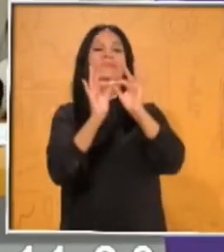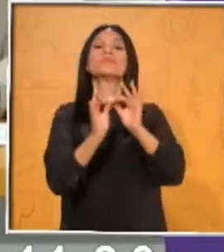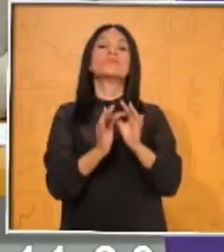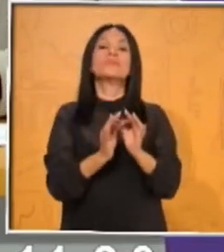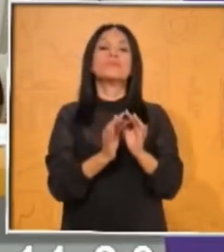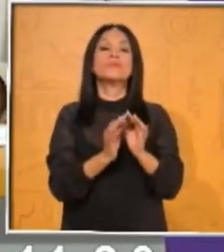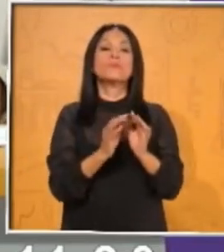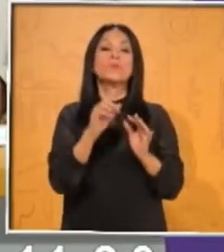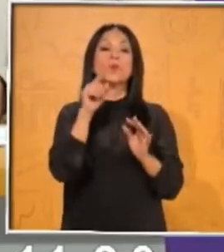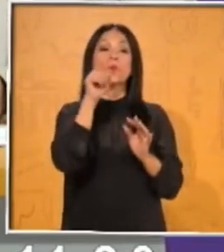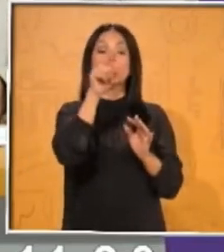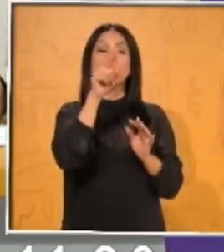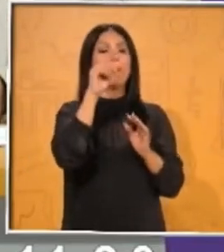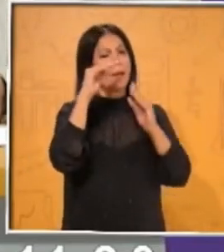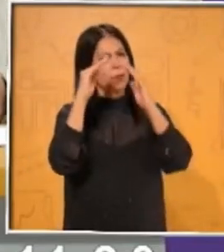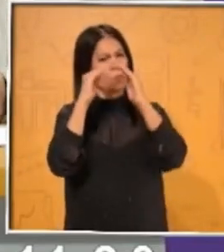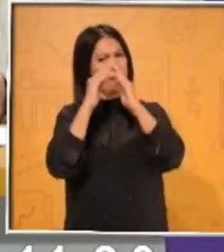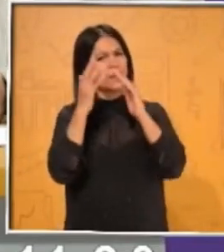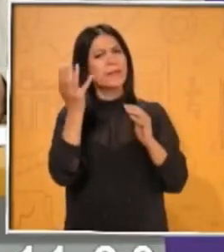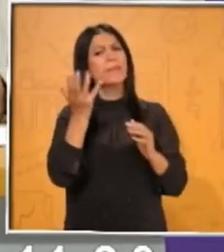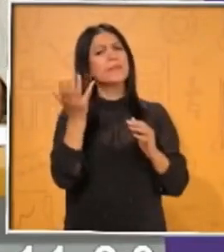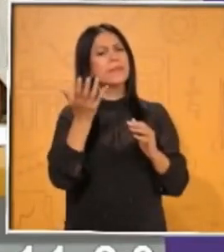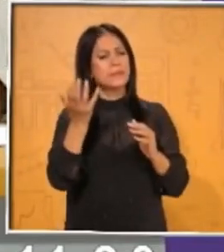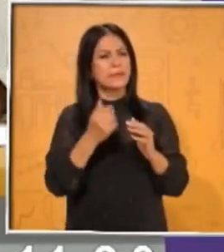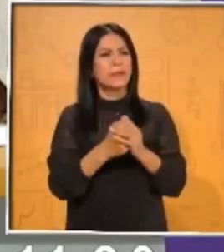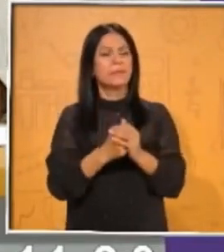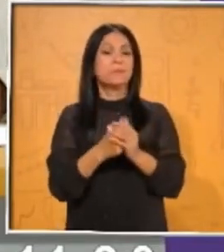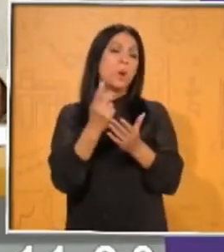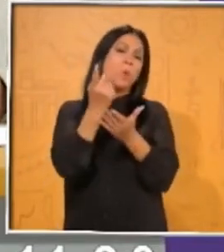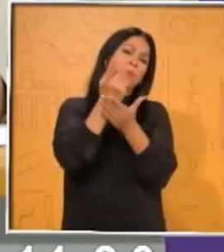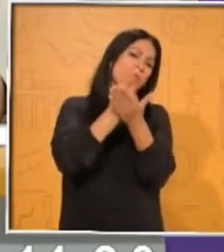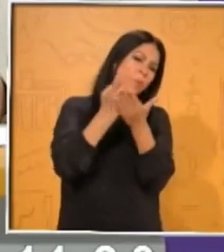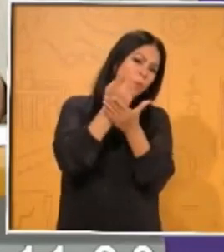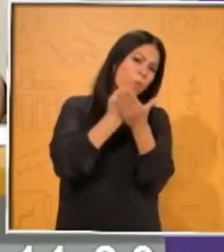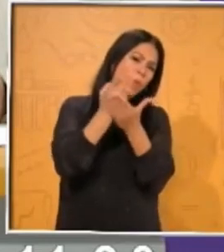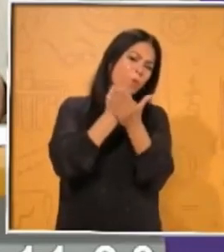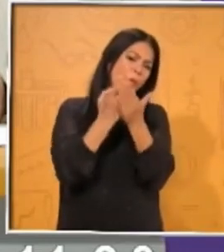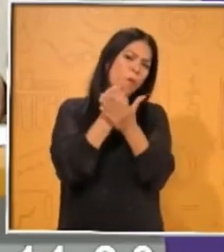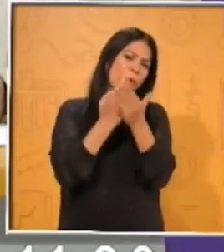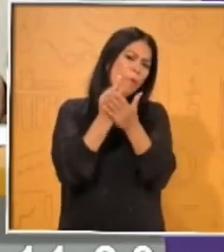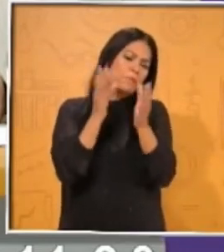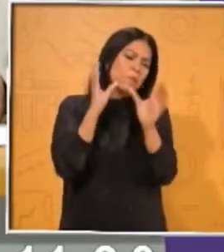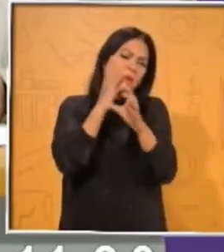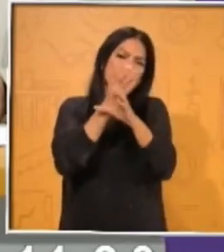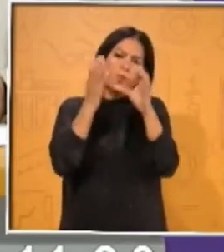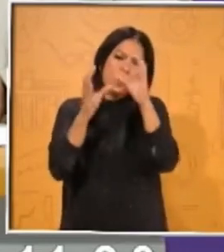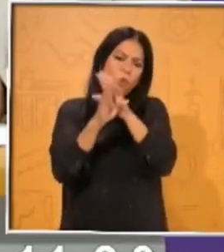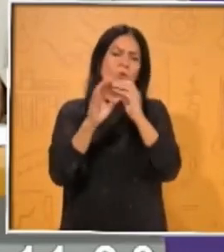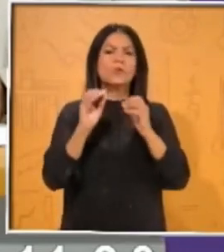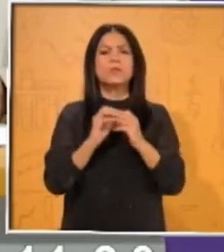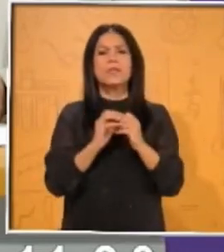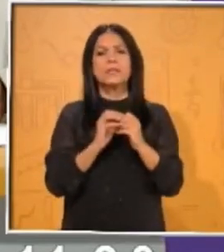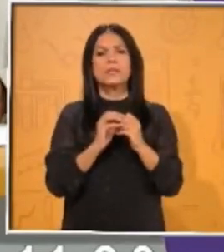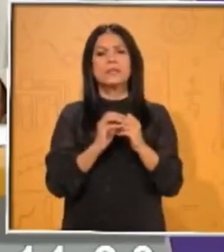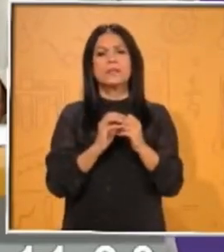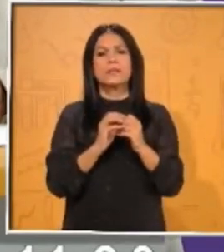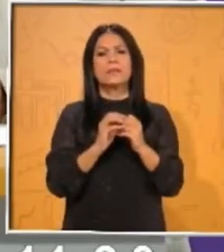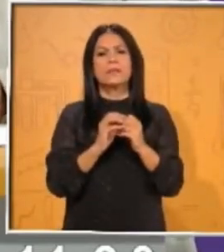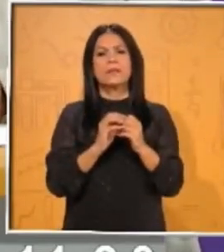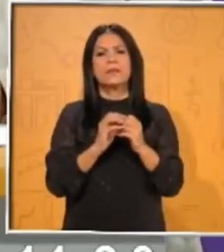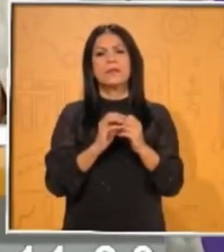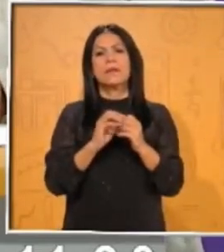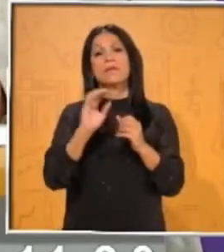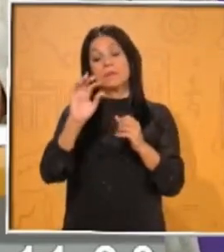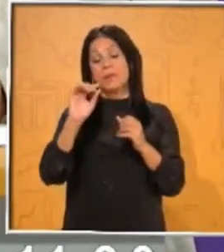bueno, puedes realizar una actividad, puedes realizar algún dibujo, algún diseño que tú lo quieras mostrar hacia nosotros, mandarlo al canal